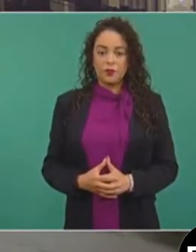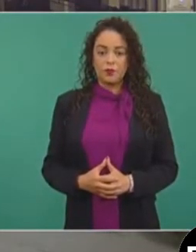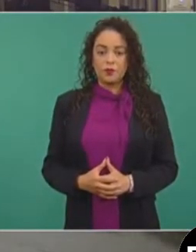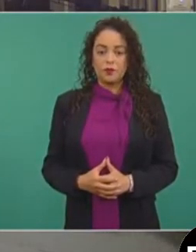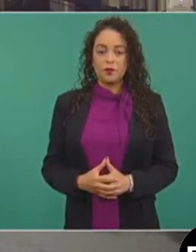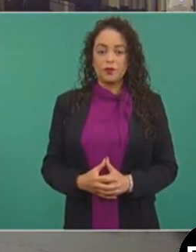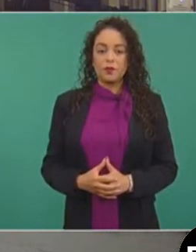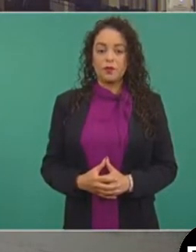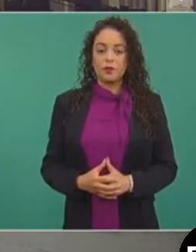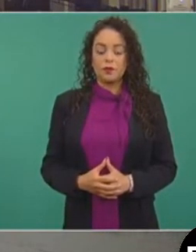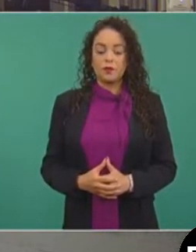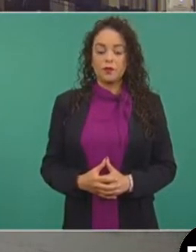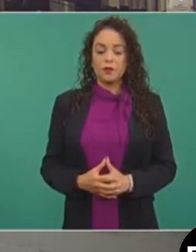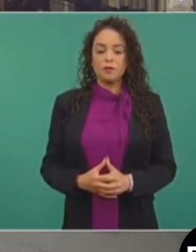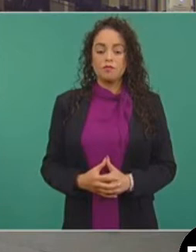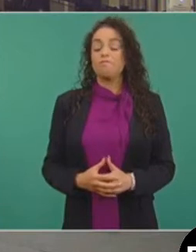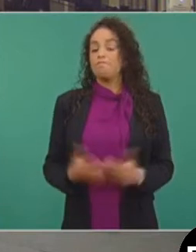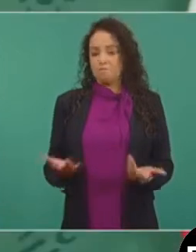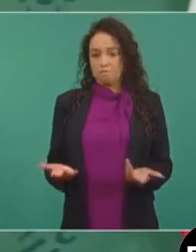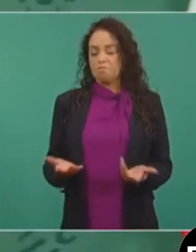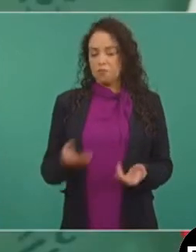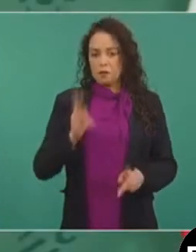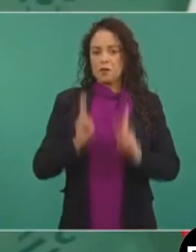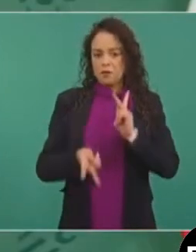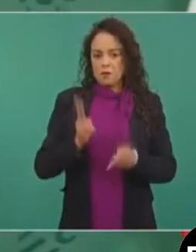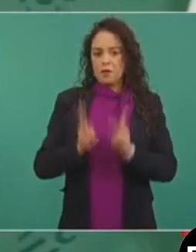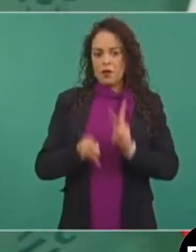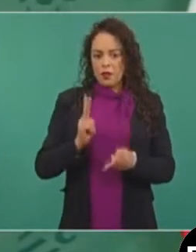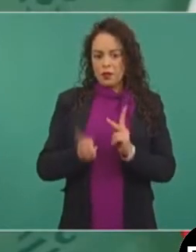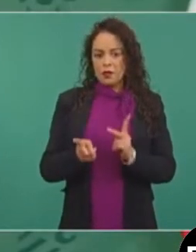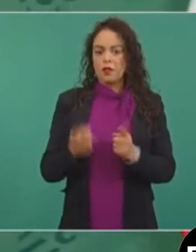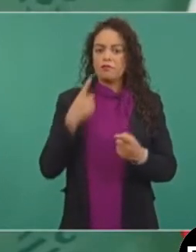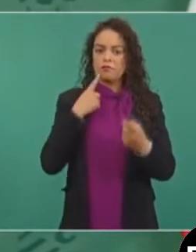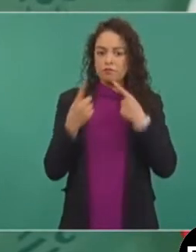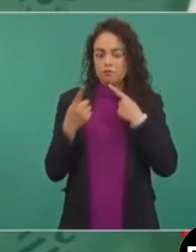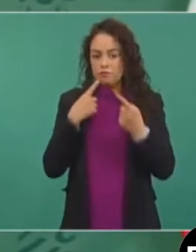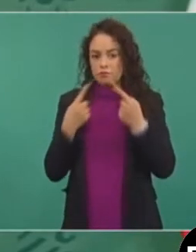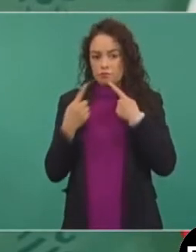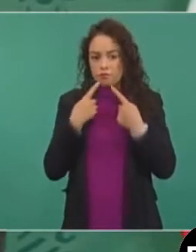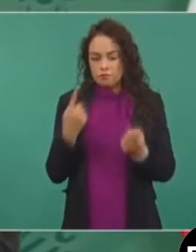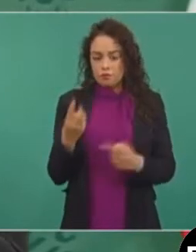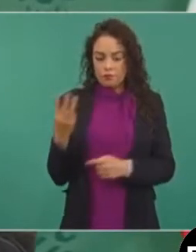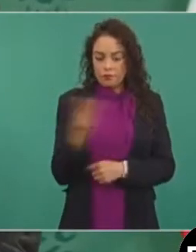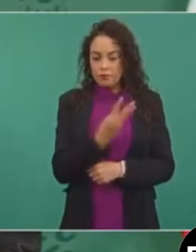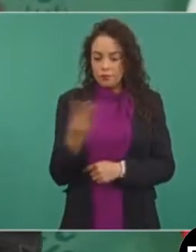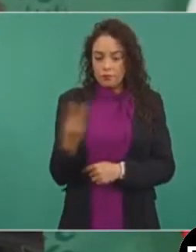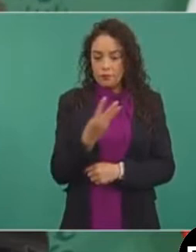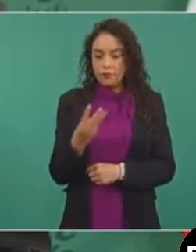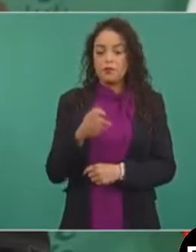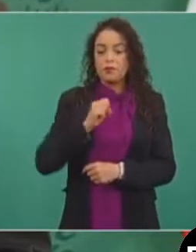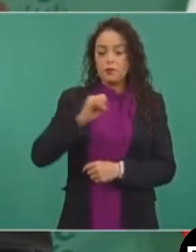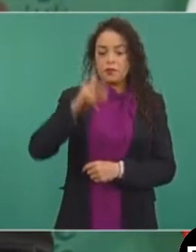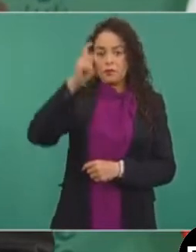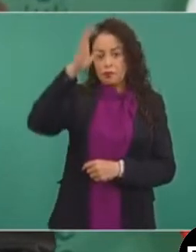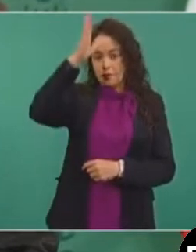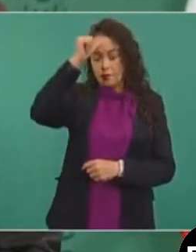criterio, esta voluntad de las partes y se logró este